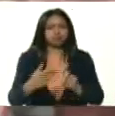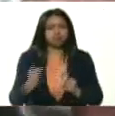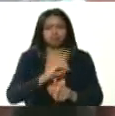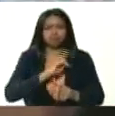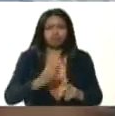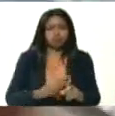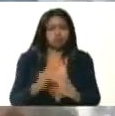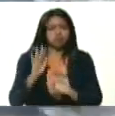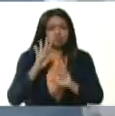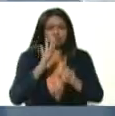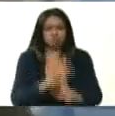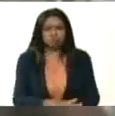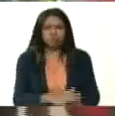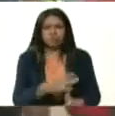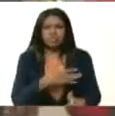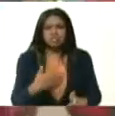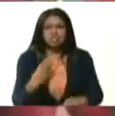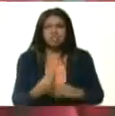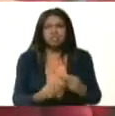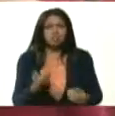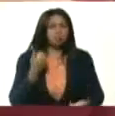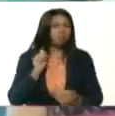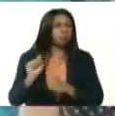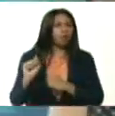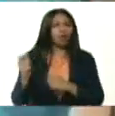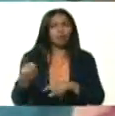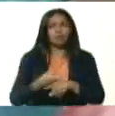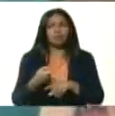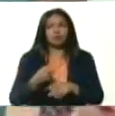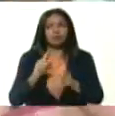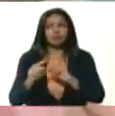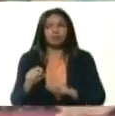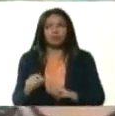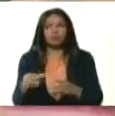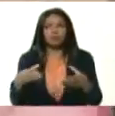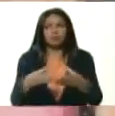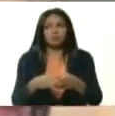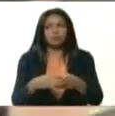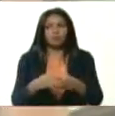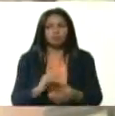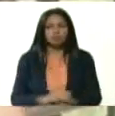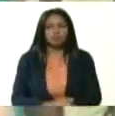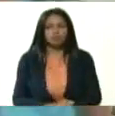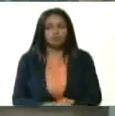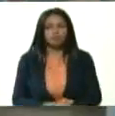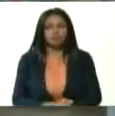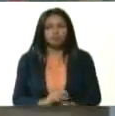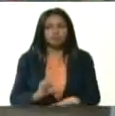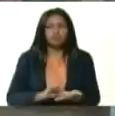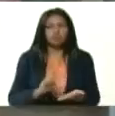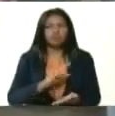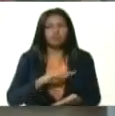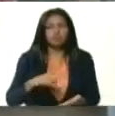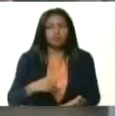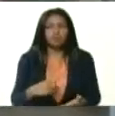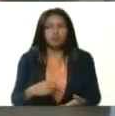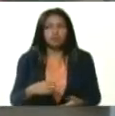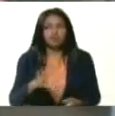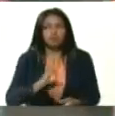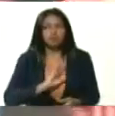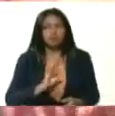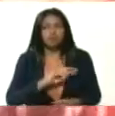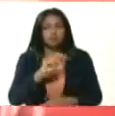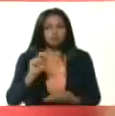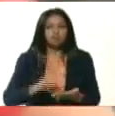de discriminación, de rechazo de gobiernos del cartel de Lima contra nuestros connacionales.